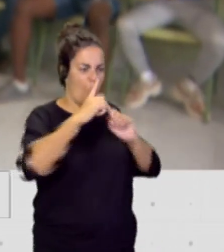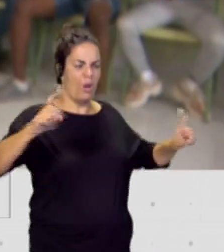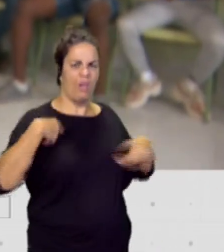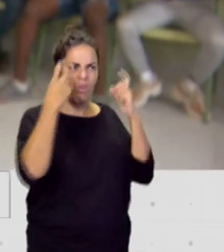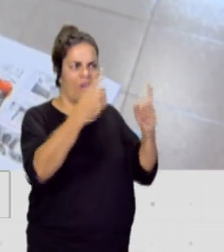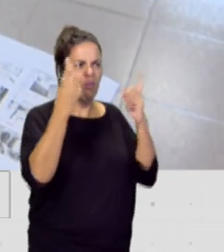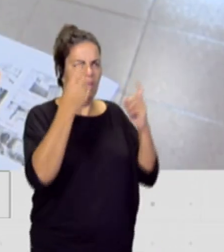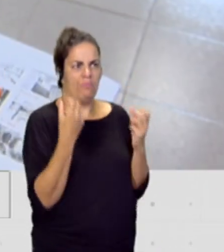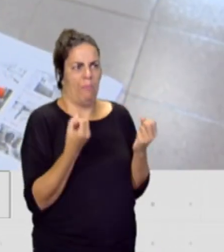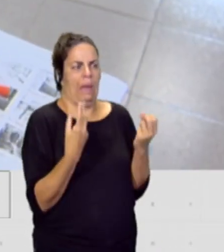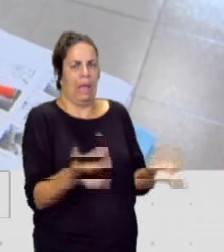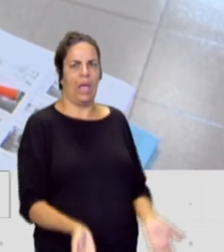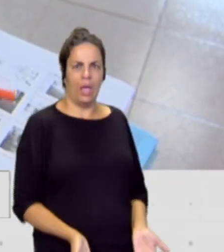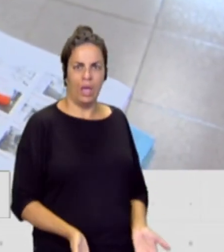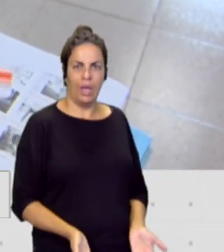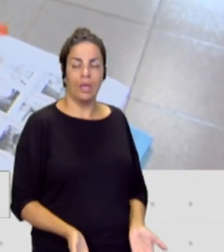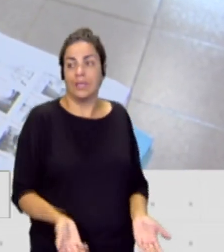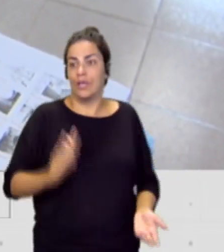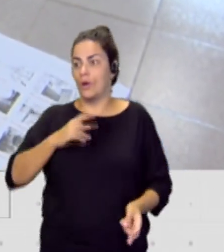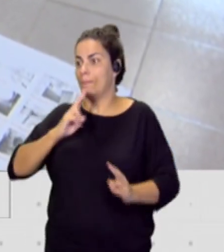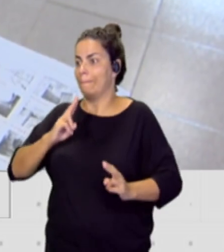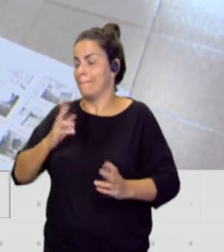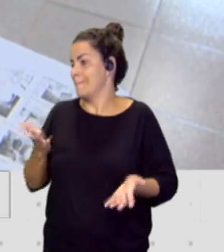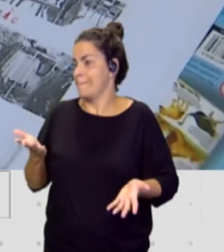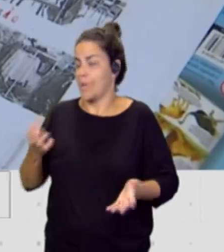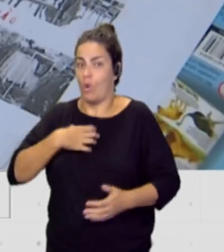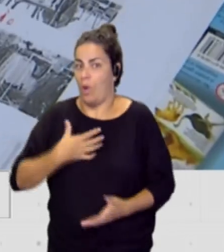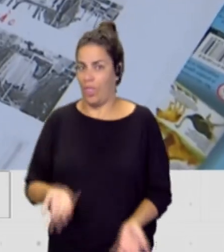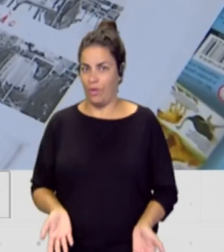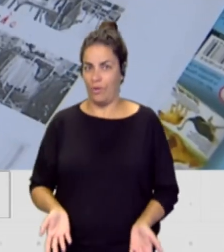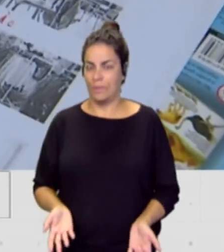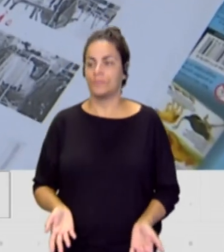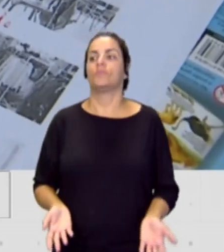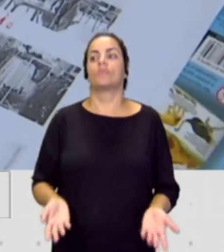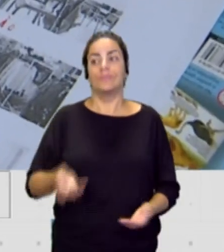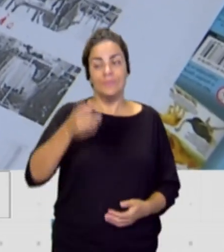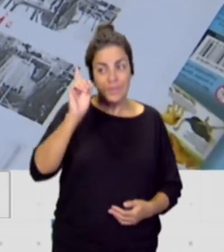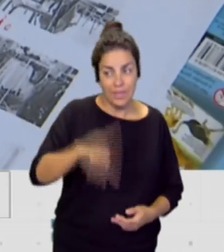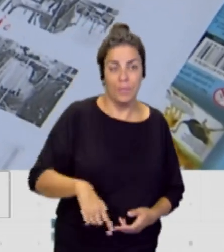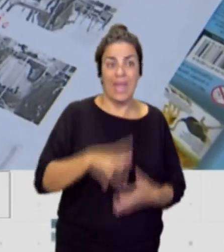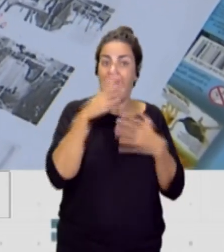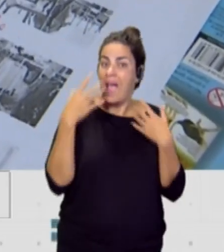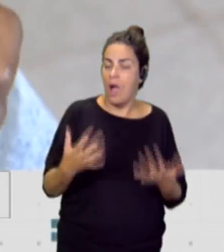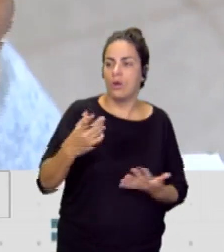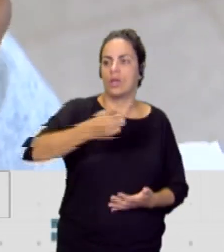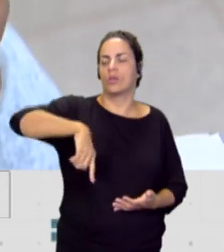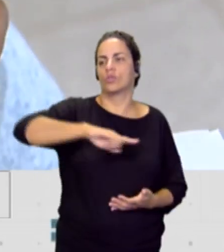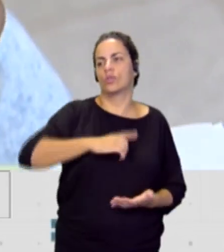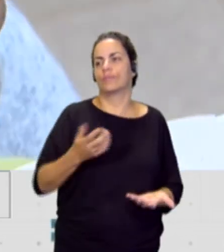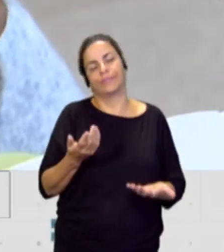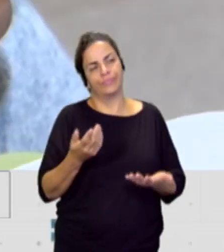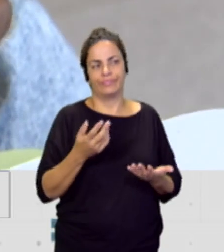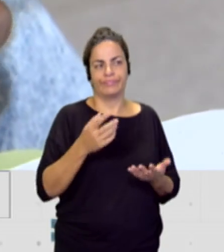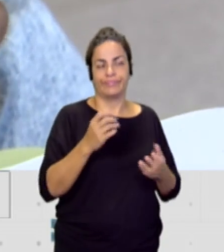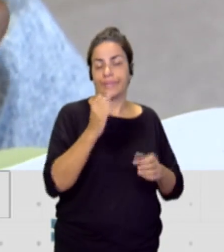esfuerzo? Y no tener la respuesta porque ahora mismo no la tenemos. Y nosotros lo que estamos intentando hacer ahora mismo es, bueno, no podemos buscarles